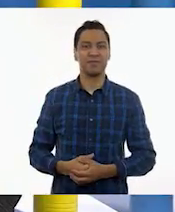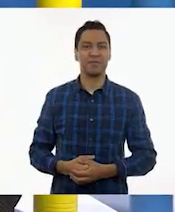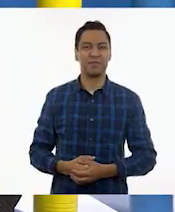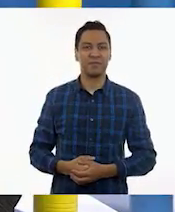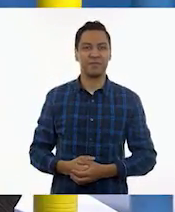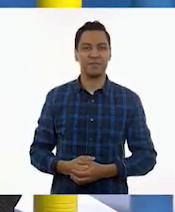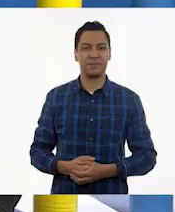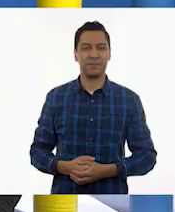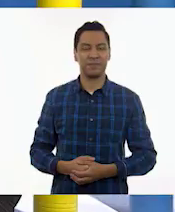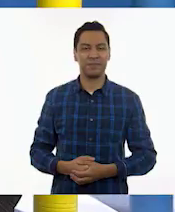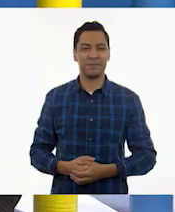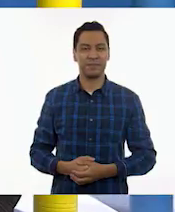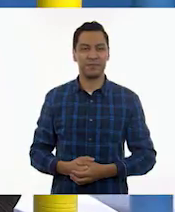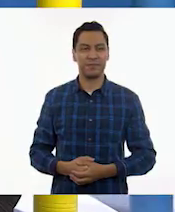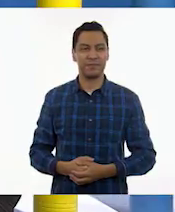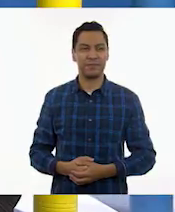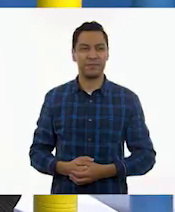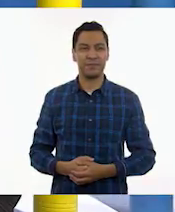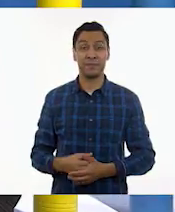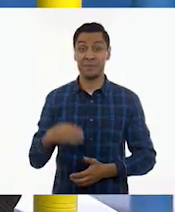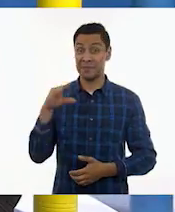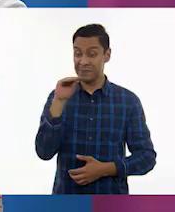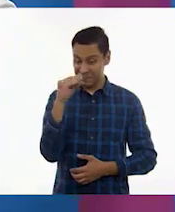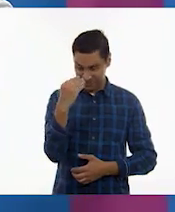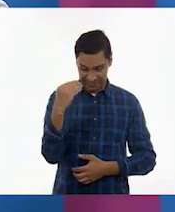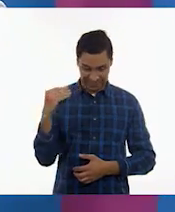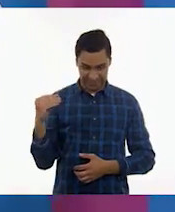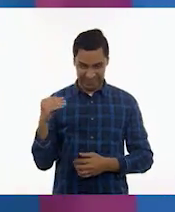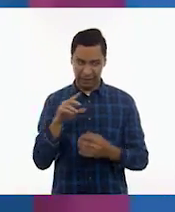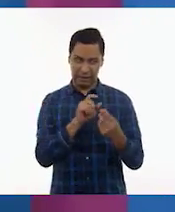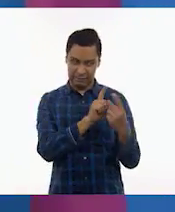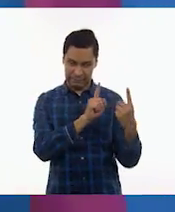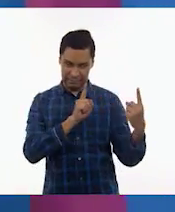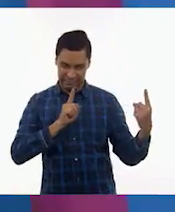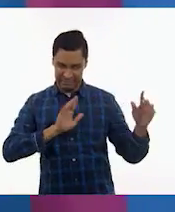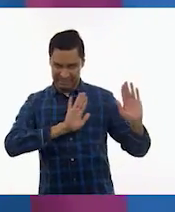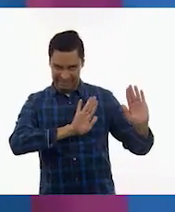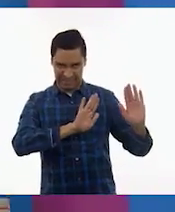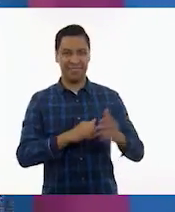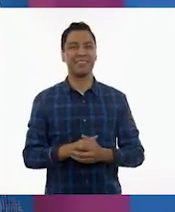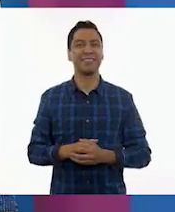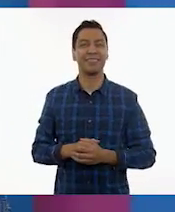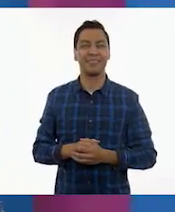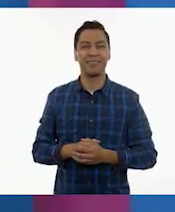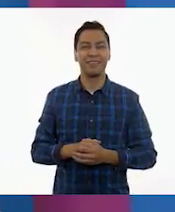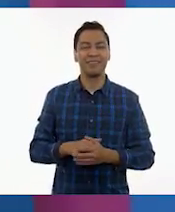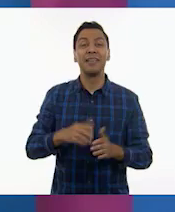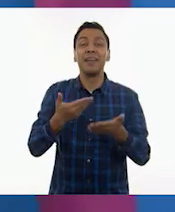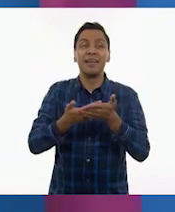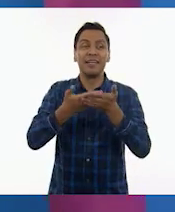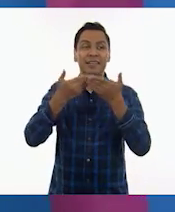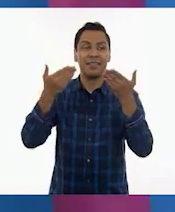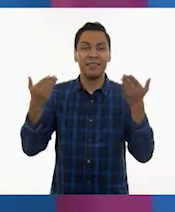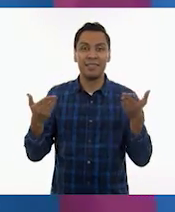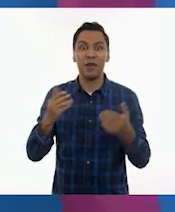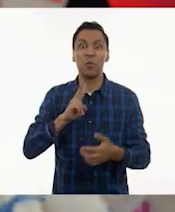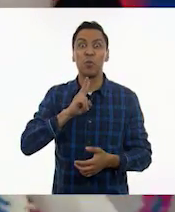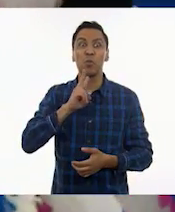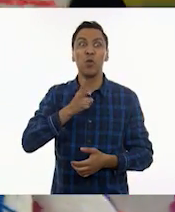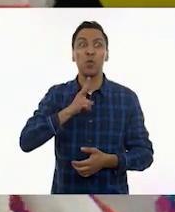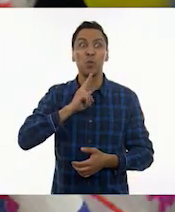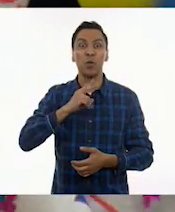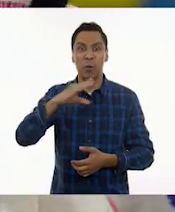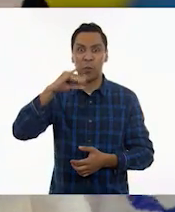Aquí. Y aquí. perfecto. Así, con sana distancia. Y le vamos a hacer una voz. Ay, sí. Ahora